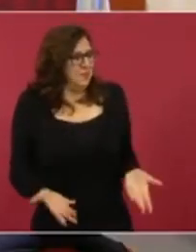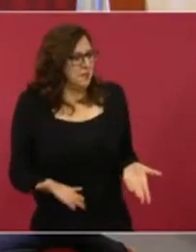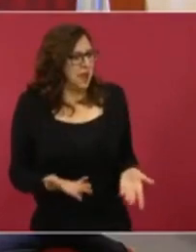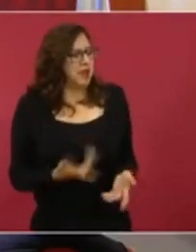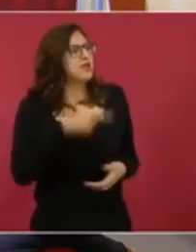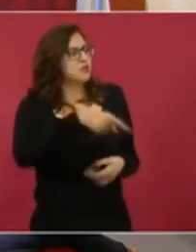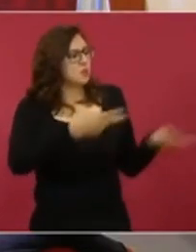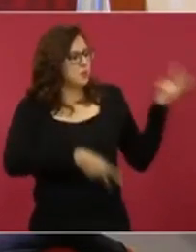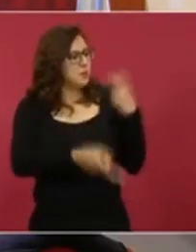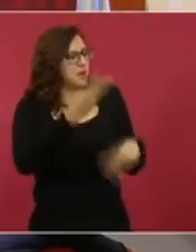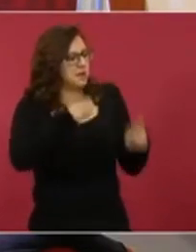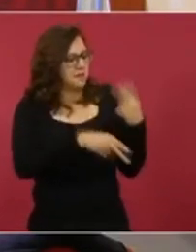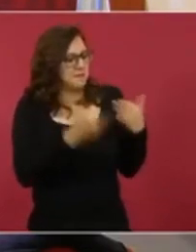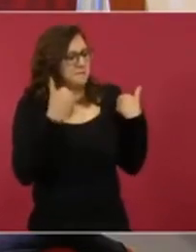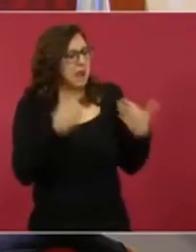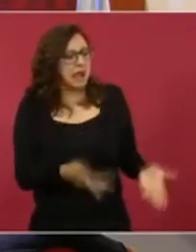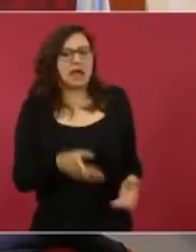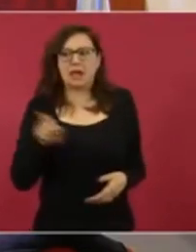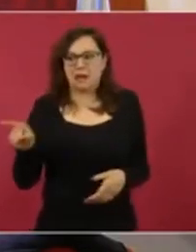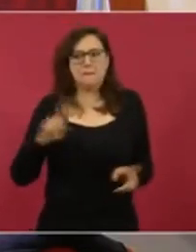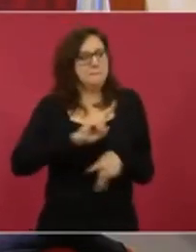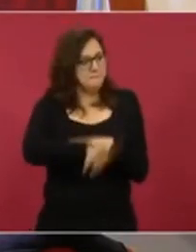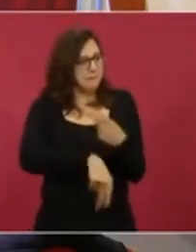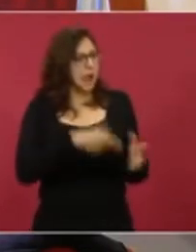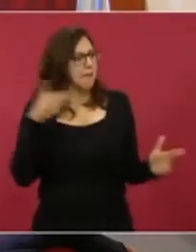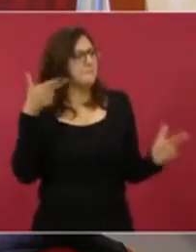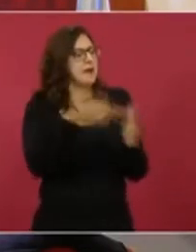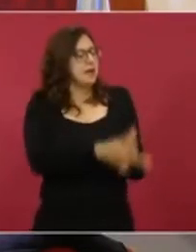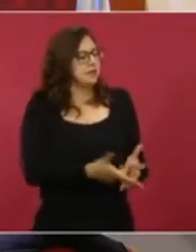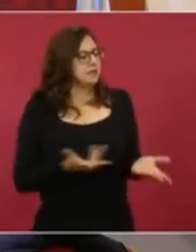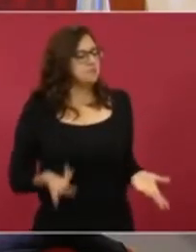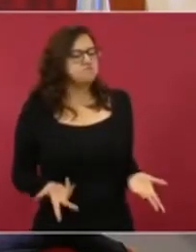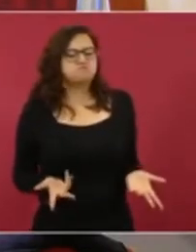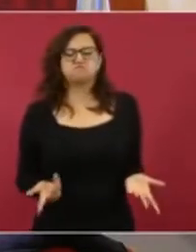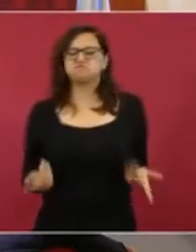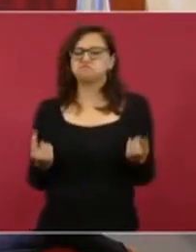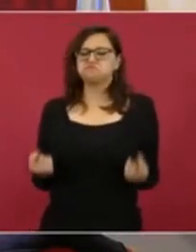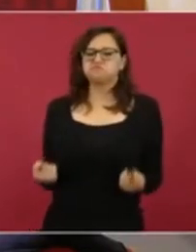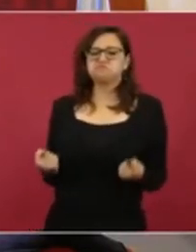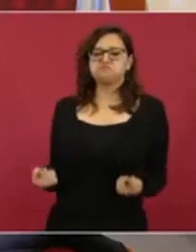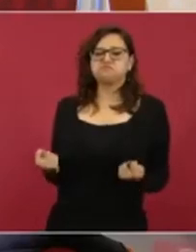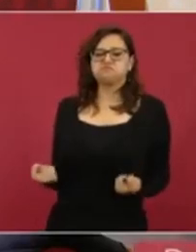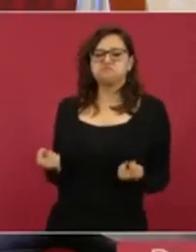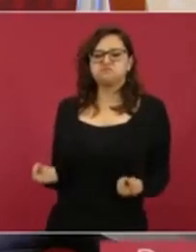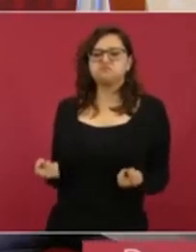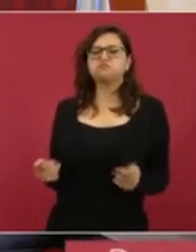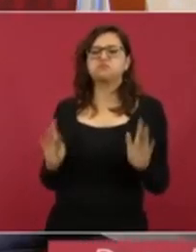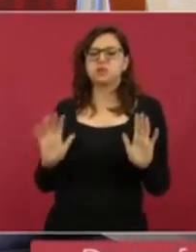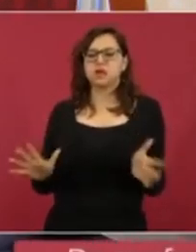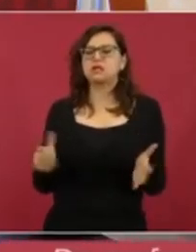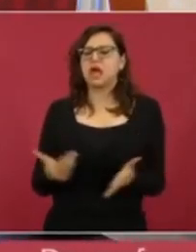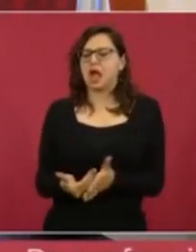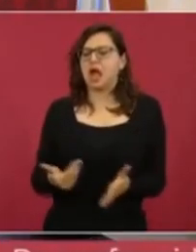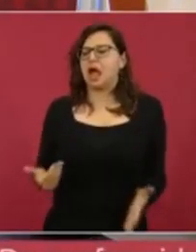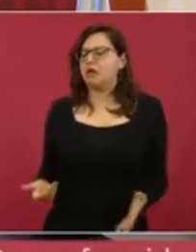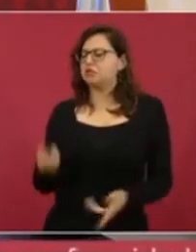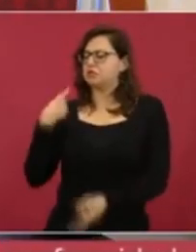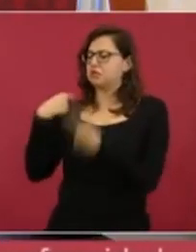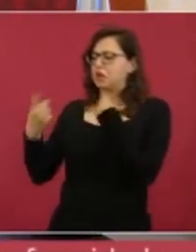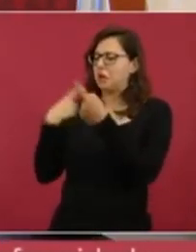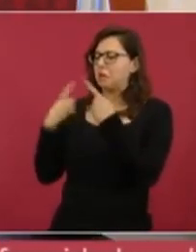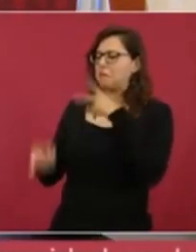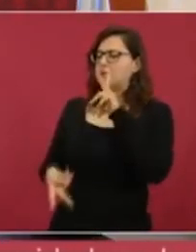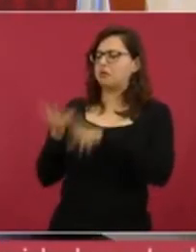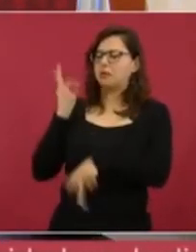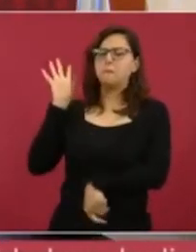amenazas que tenía. Y no obstante esto, refiere Alejandro, que ya tenía permiso, entre comillas, para